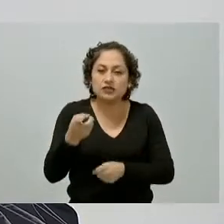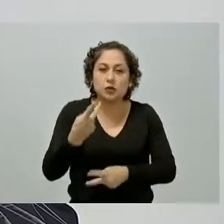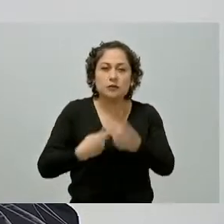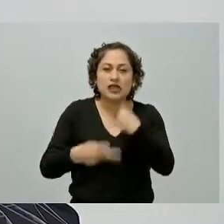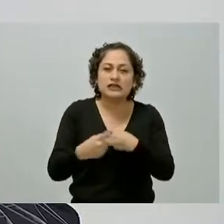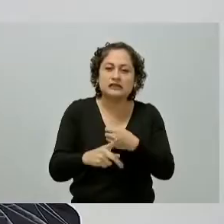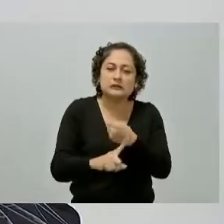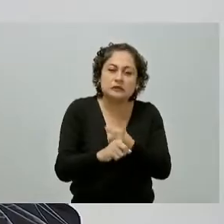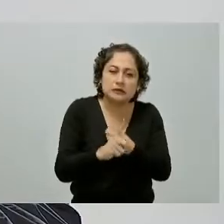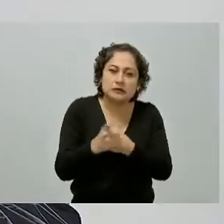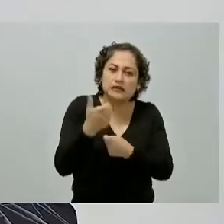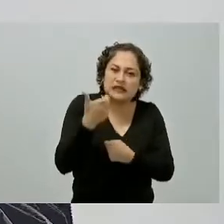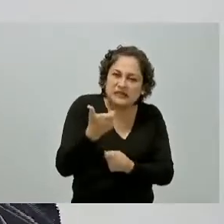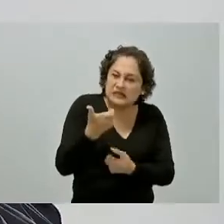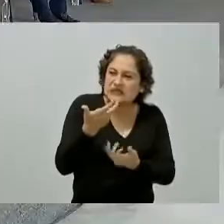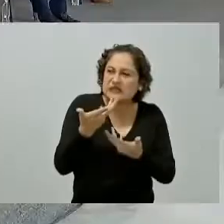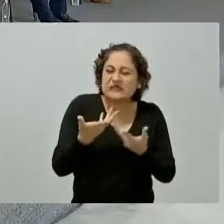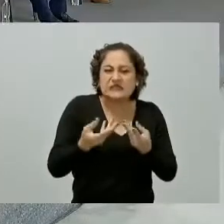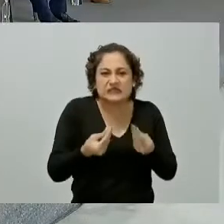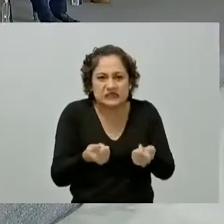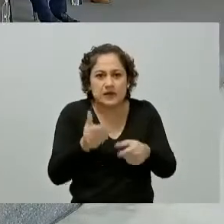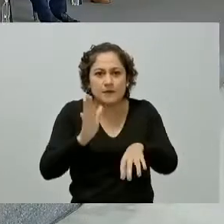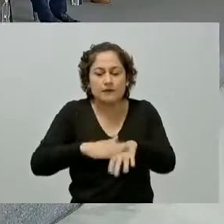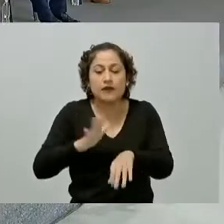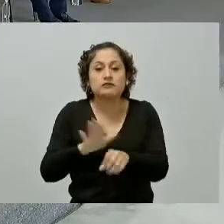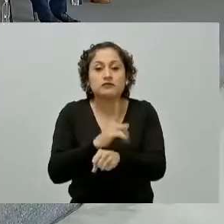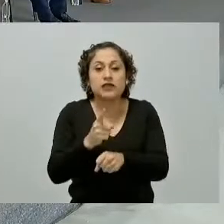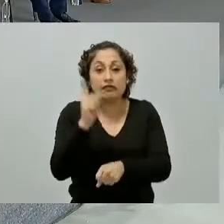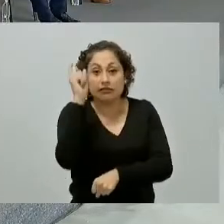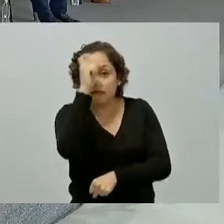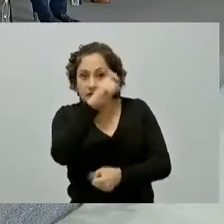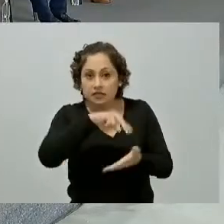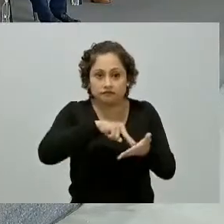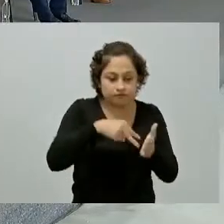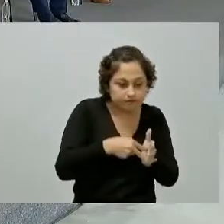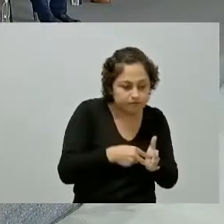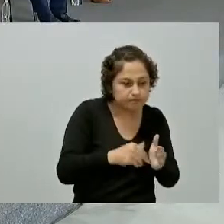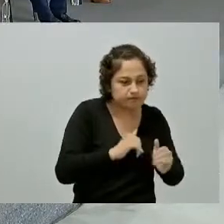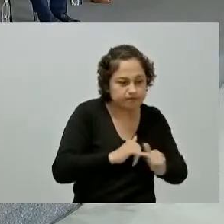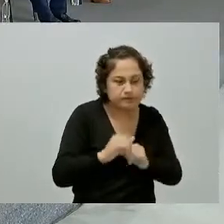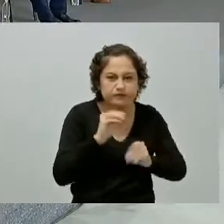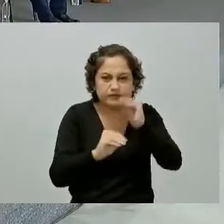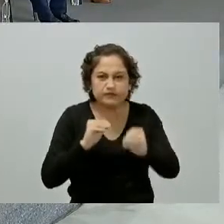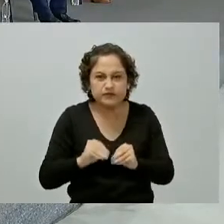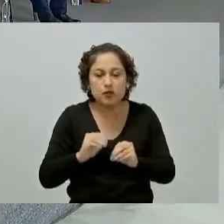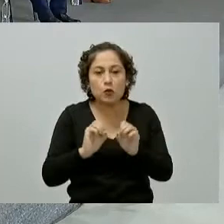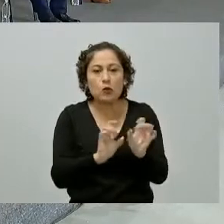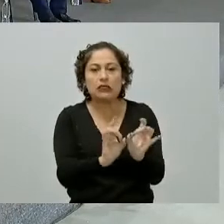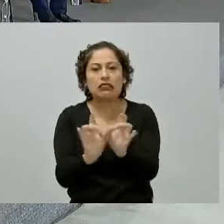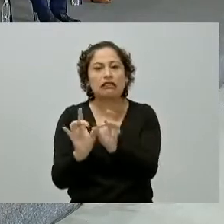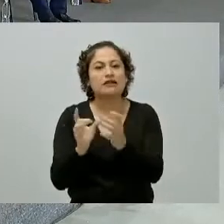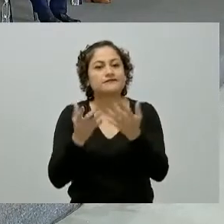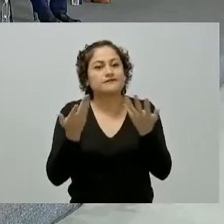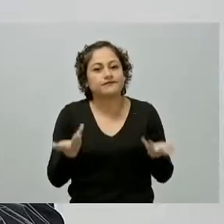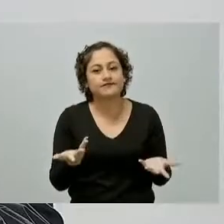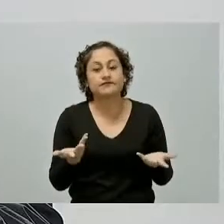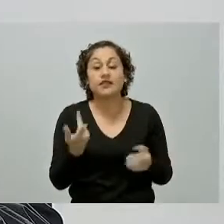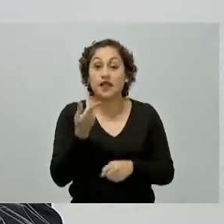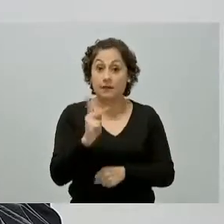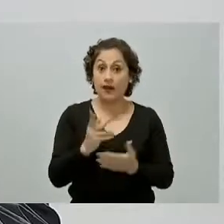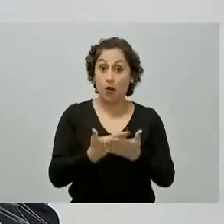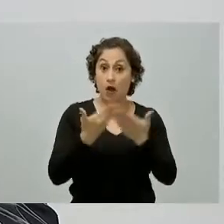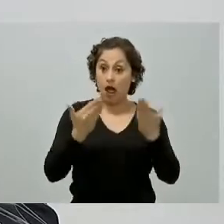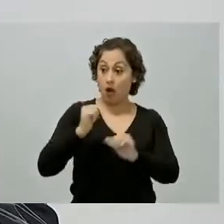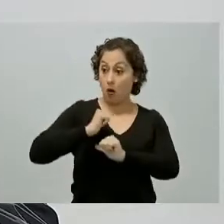por cambios de trazo y otras contingencias en este momento hemos tenido un espléndido apoyo de las